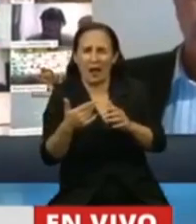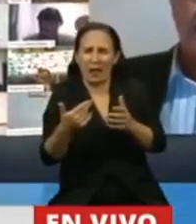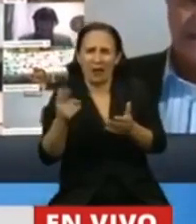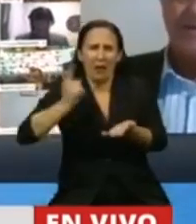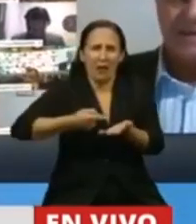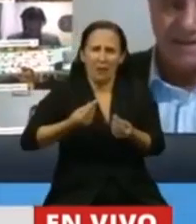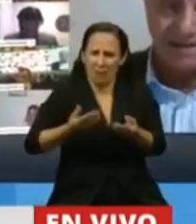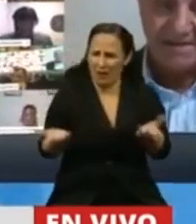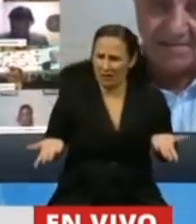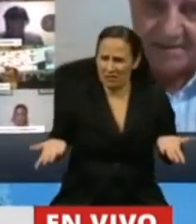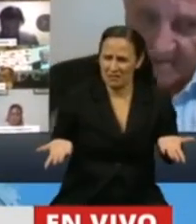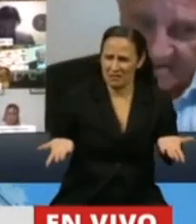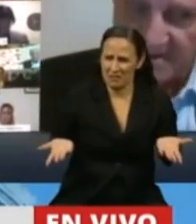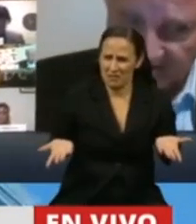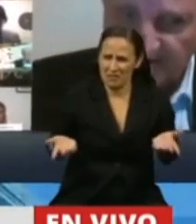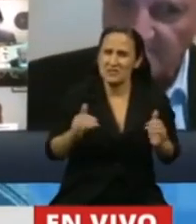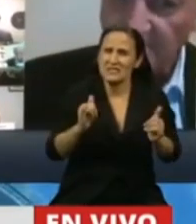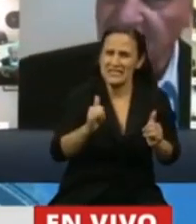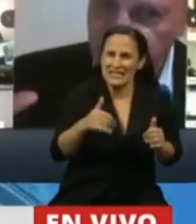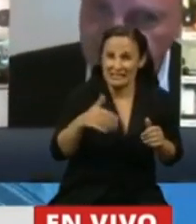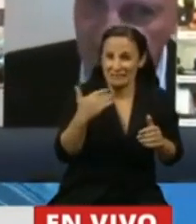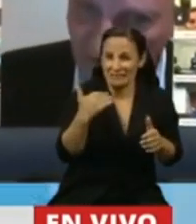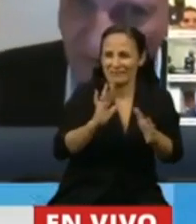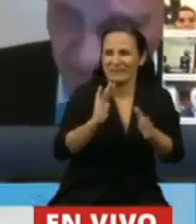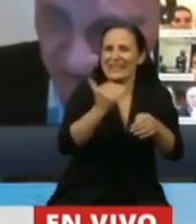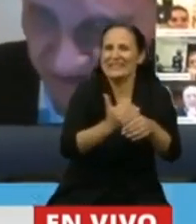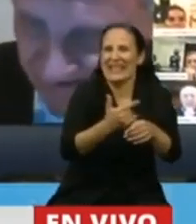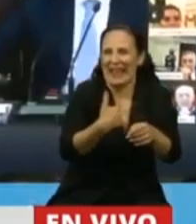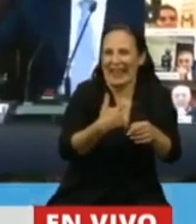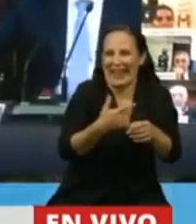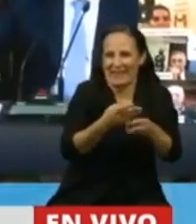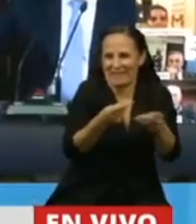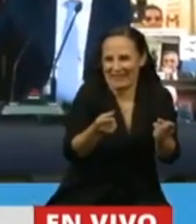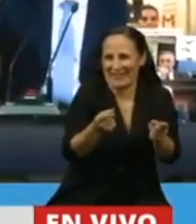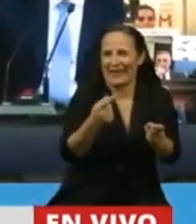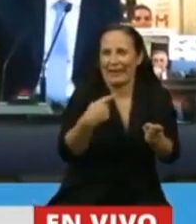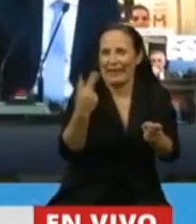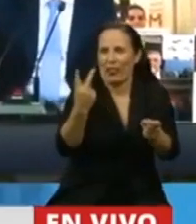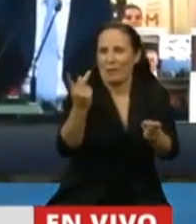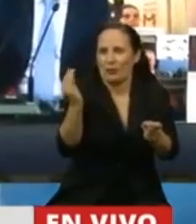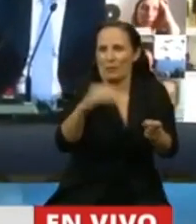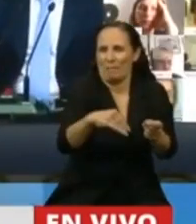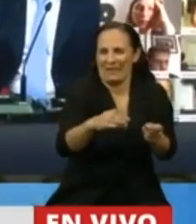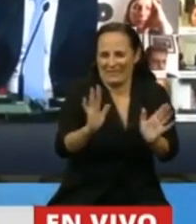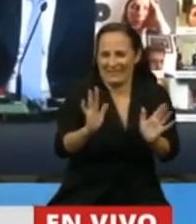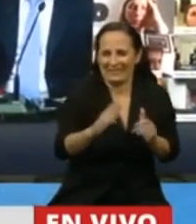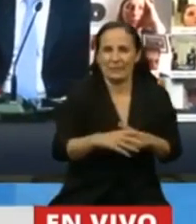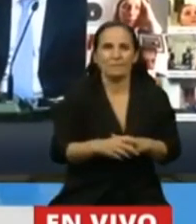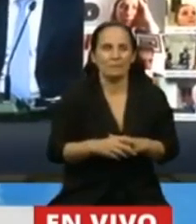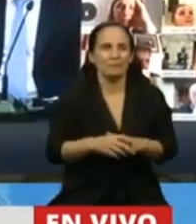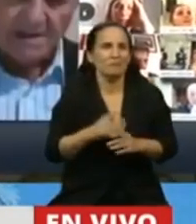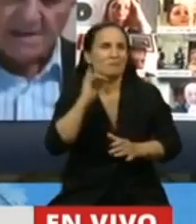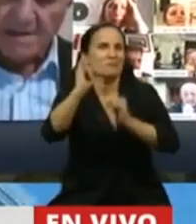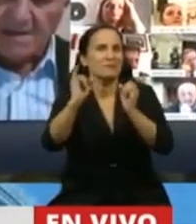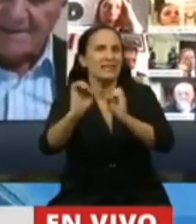desde cierre, necesito dos minutos más. Primero quiero hacer una aclaración. ¿Desde qué